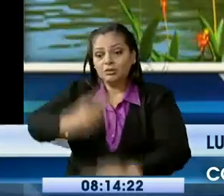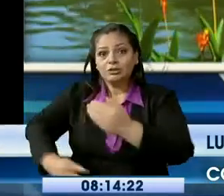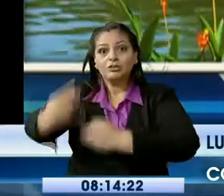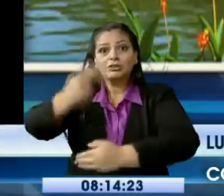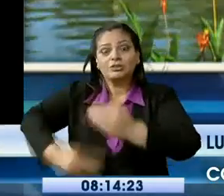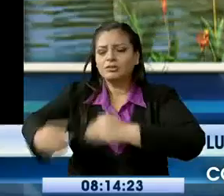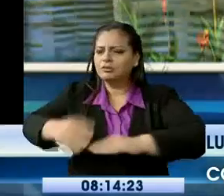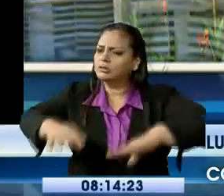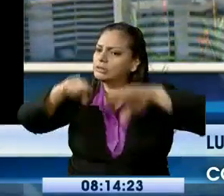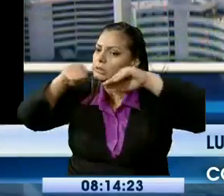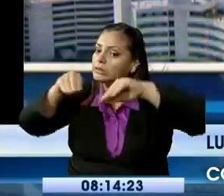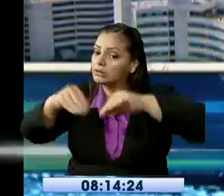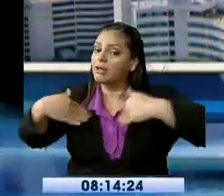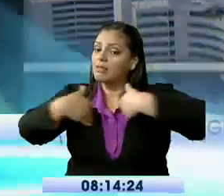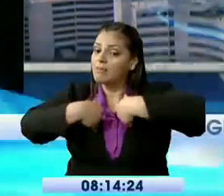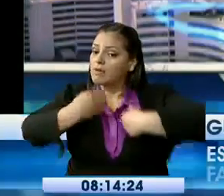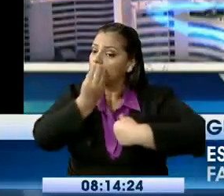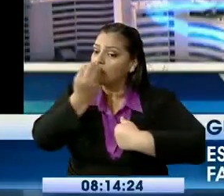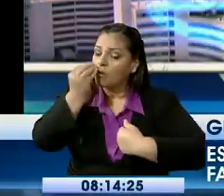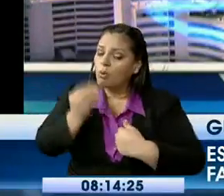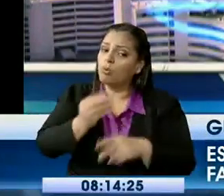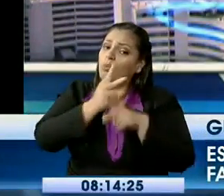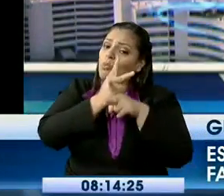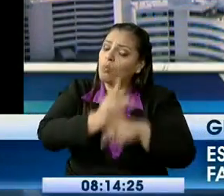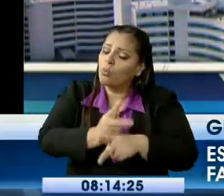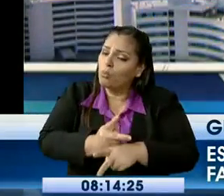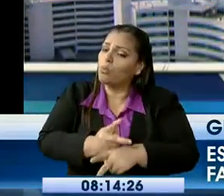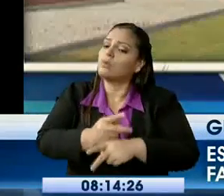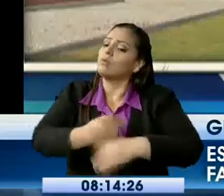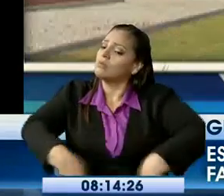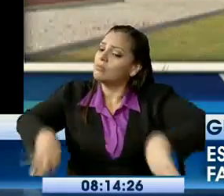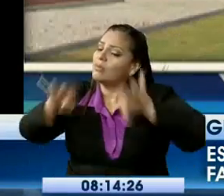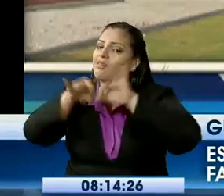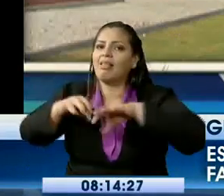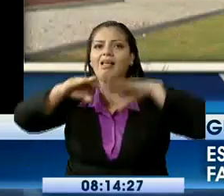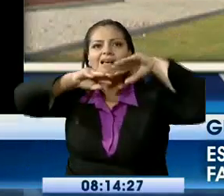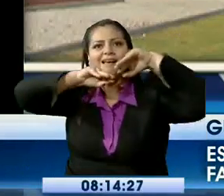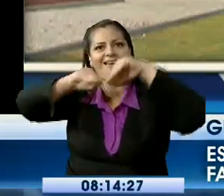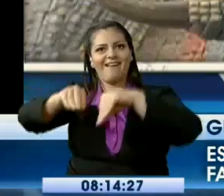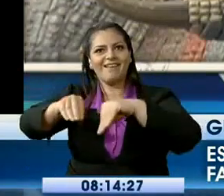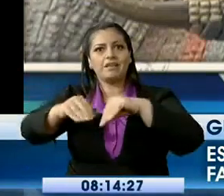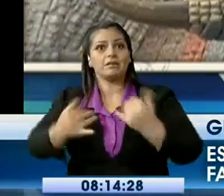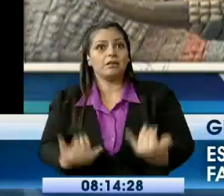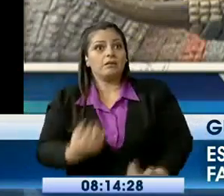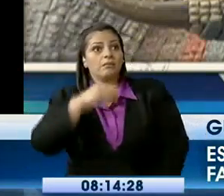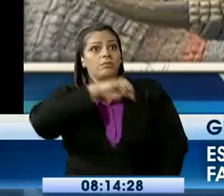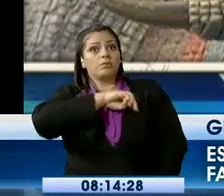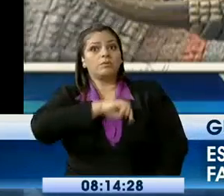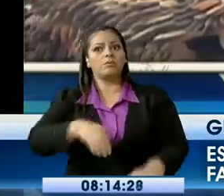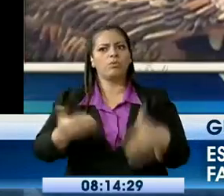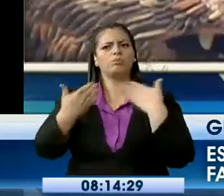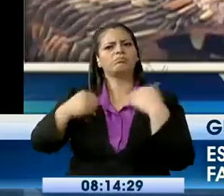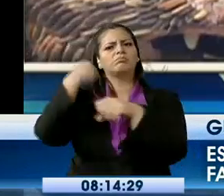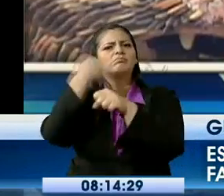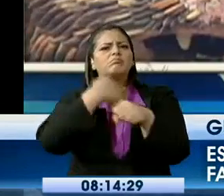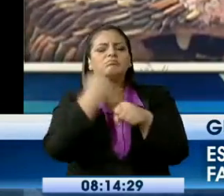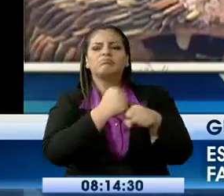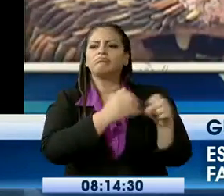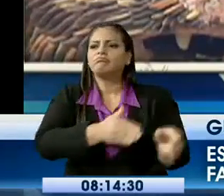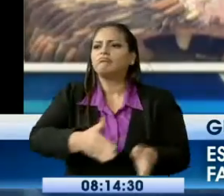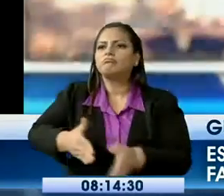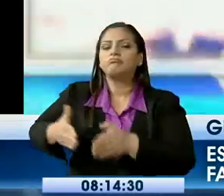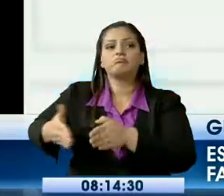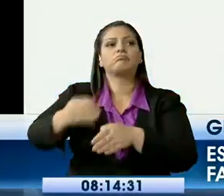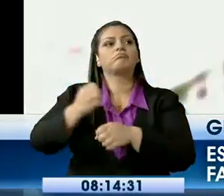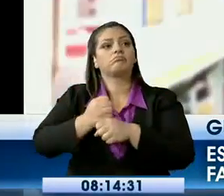principalmente para las futuras generaciones. Y el municipio de Guayaquil seguirá construyendo estas obras emblemáticas de flora